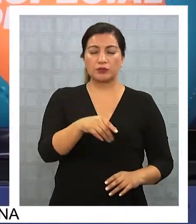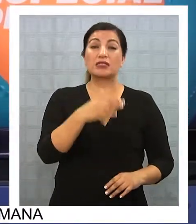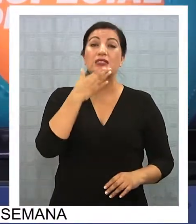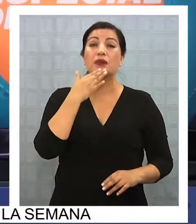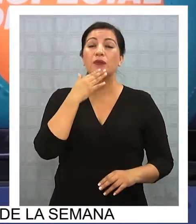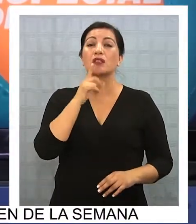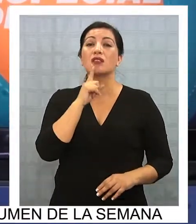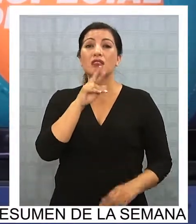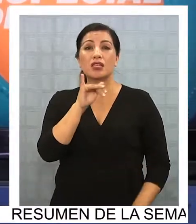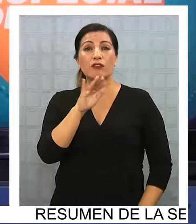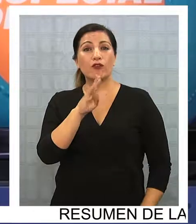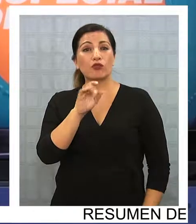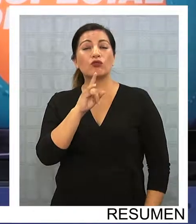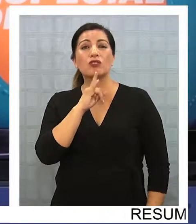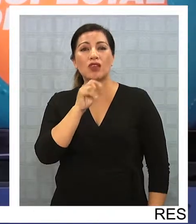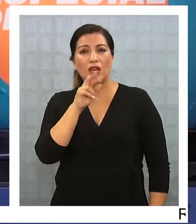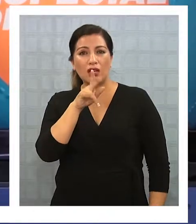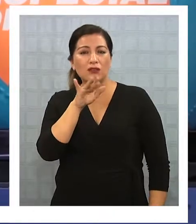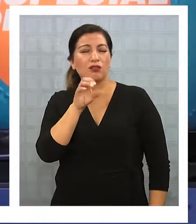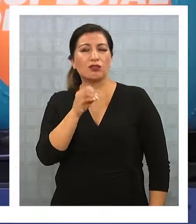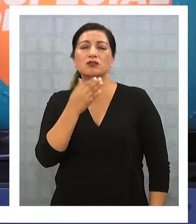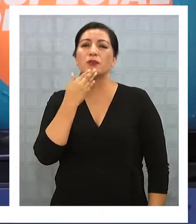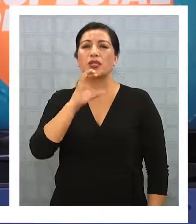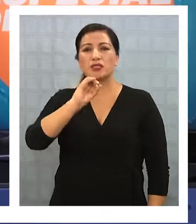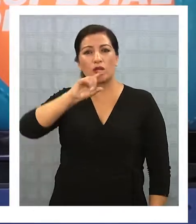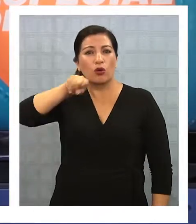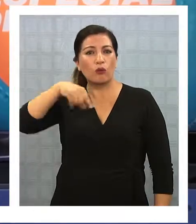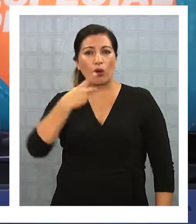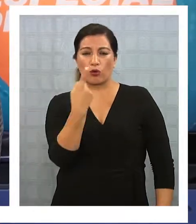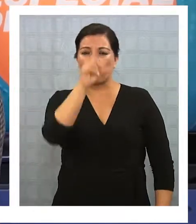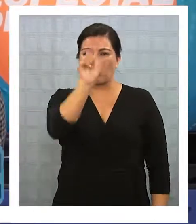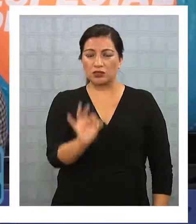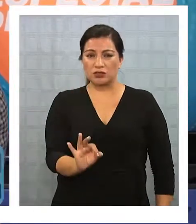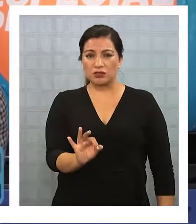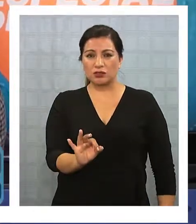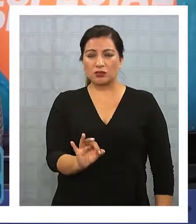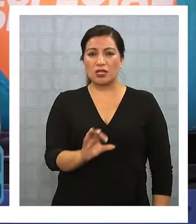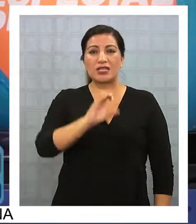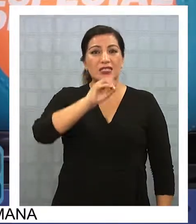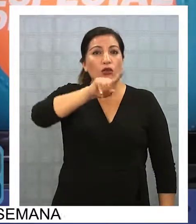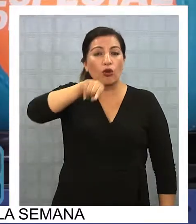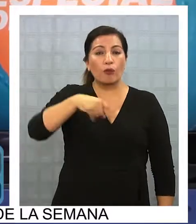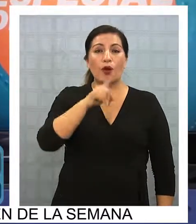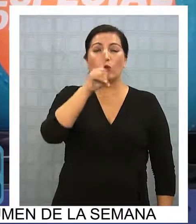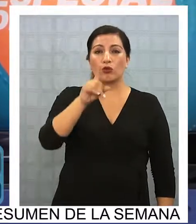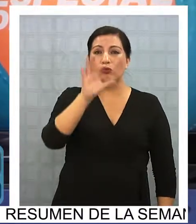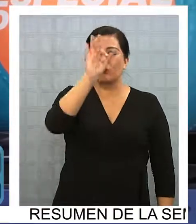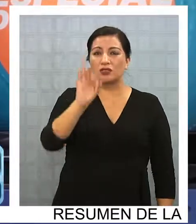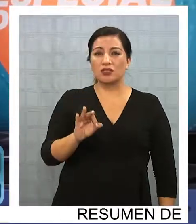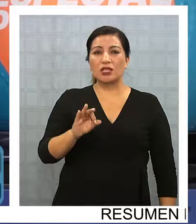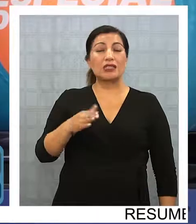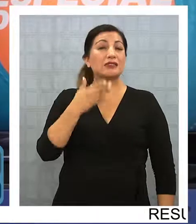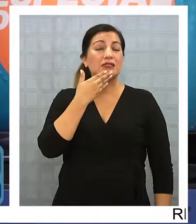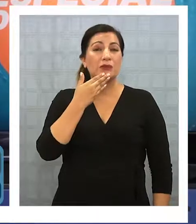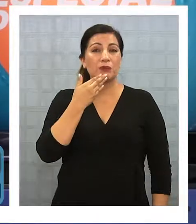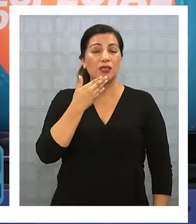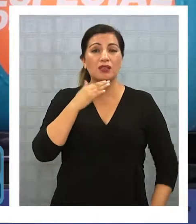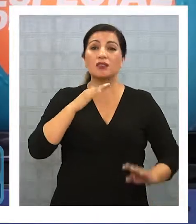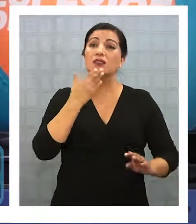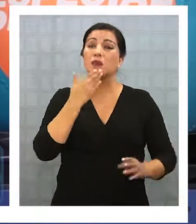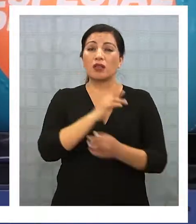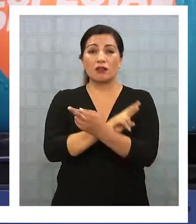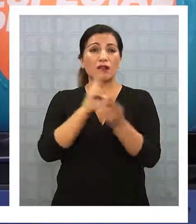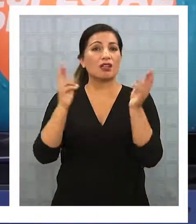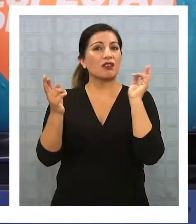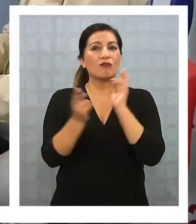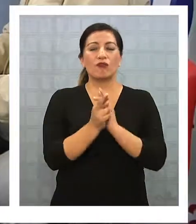importantes en el ámbito tributario y se derrumban los mitos es decir el 0,1% de la ciudadanía el 0,1% los más ricos están haciéndose caer con el